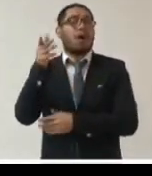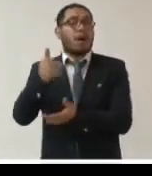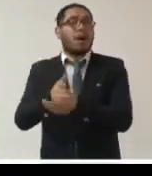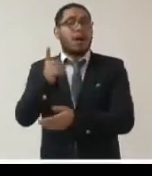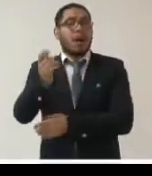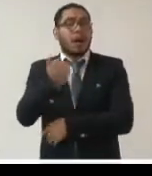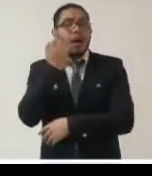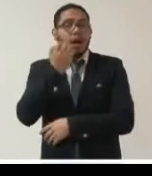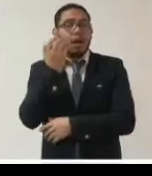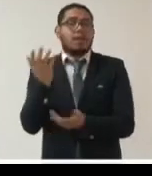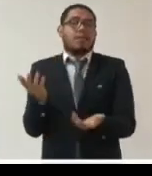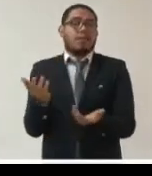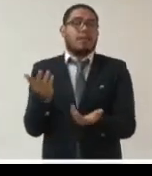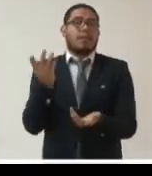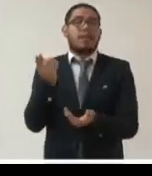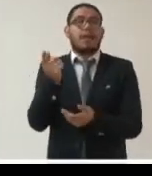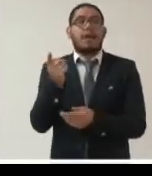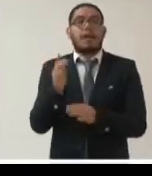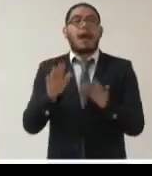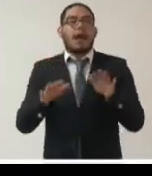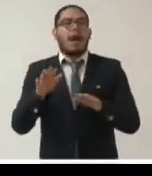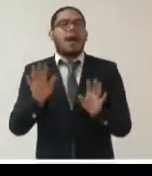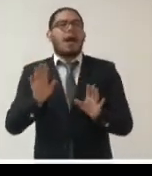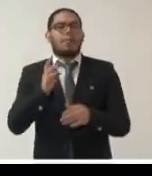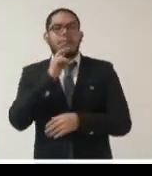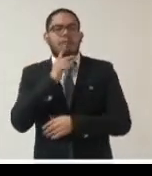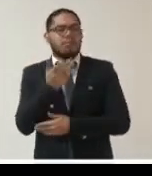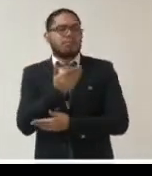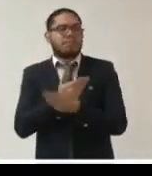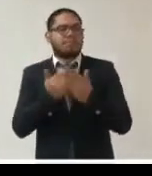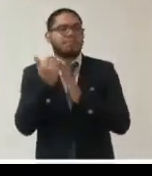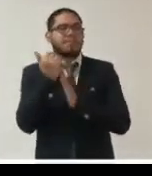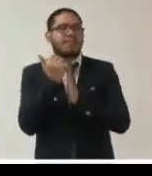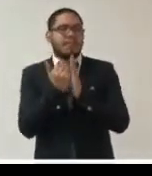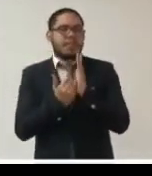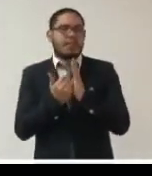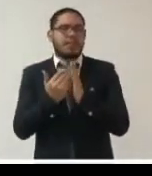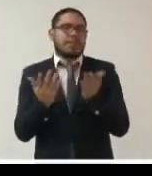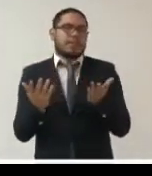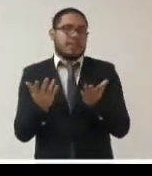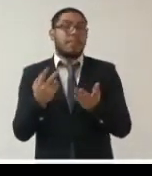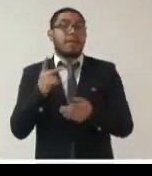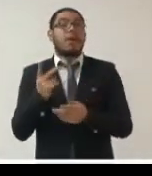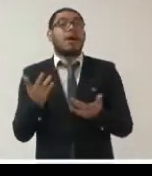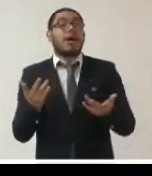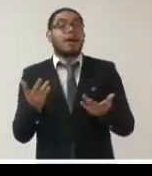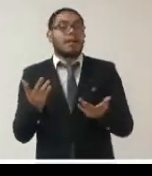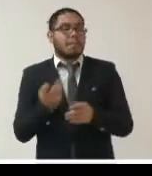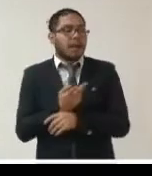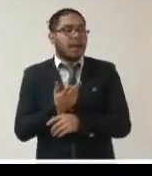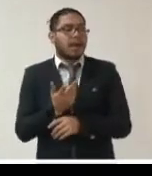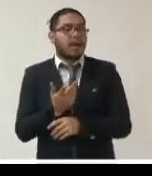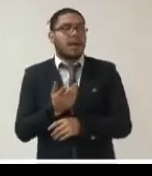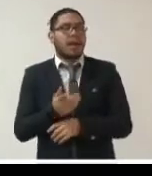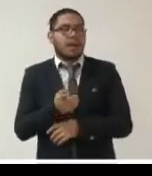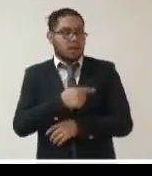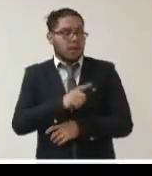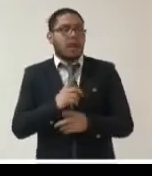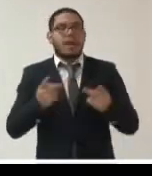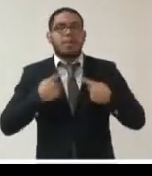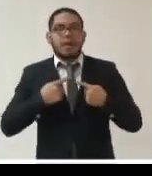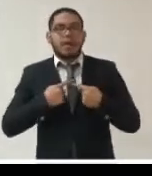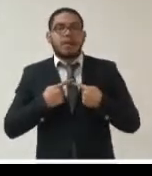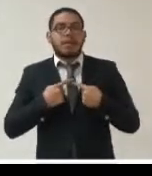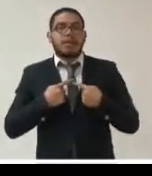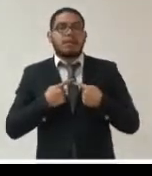pequeños que había mejorado muchísimo la convivencia física pero qué está pasando con la convivencia de nuestra ciudadanía en el